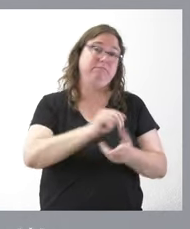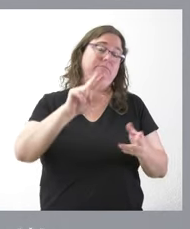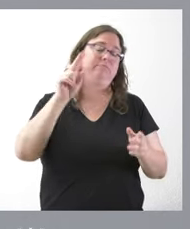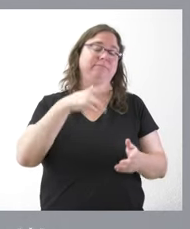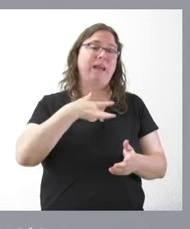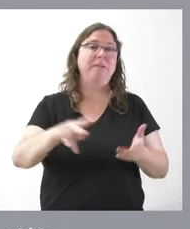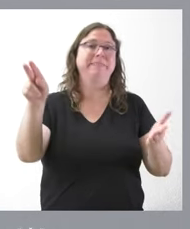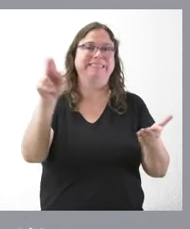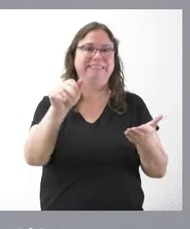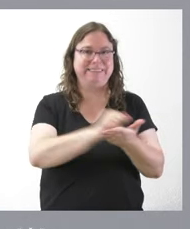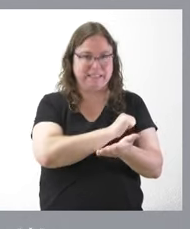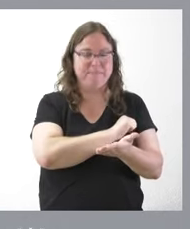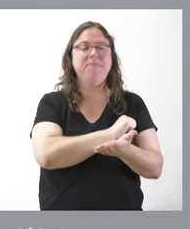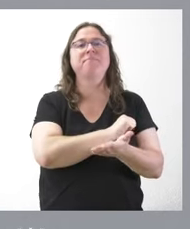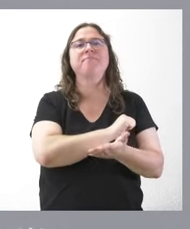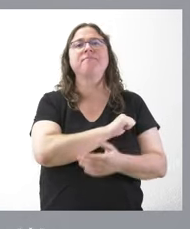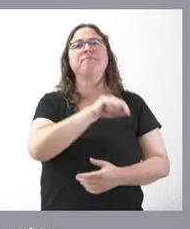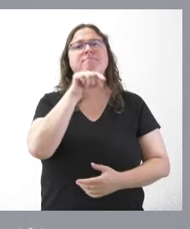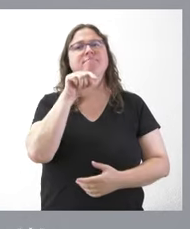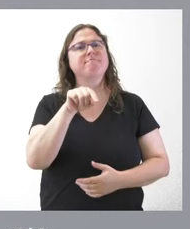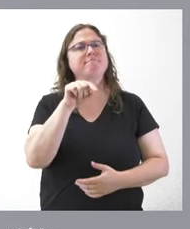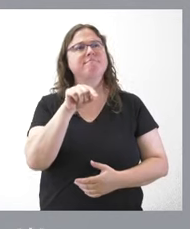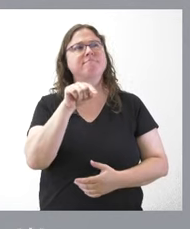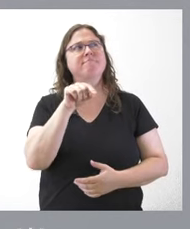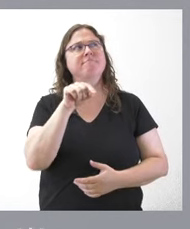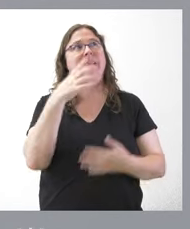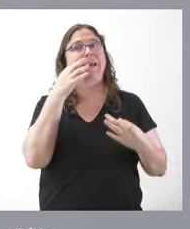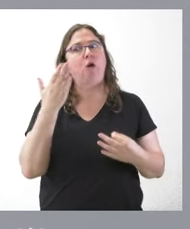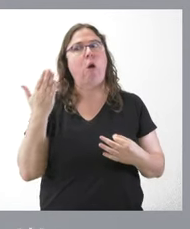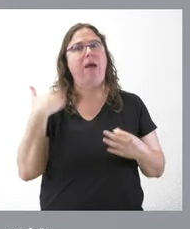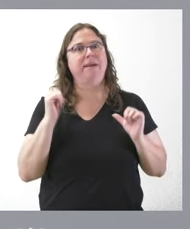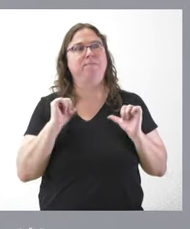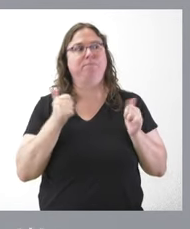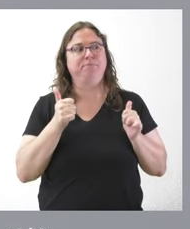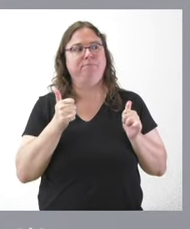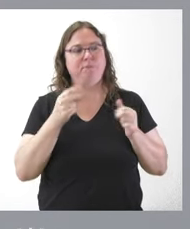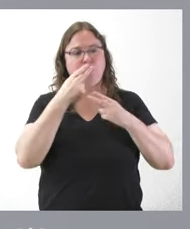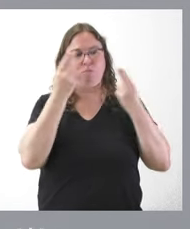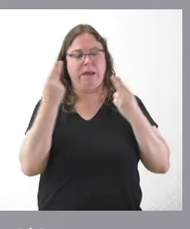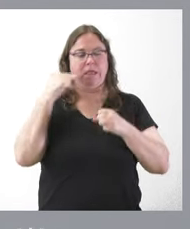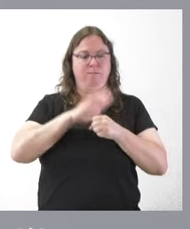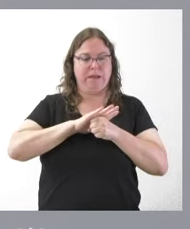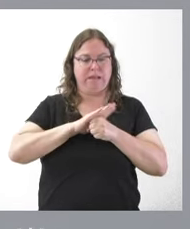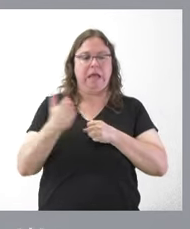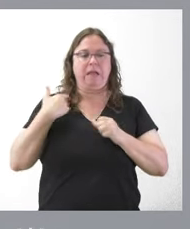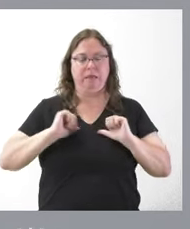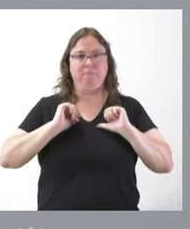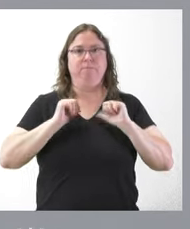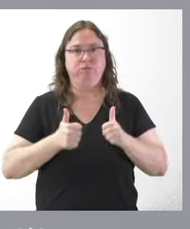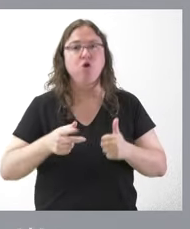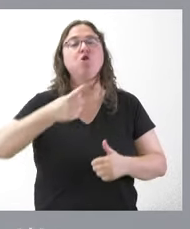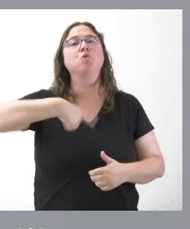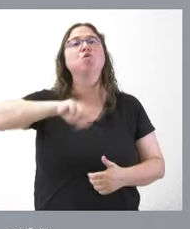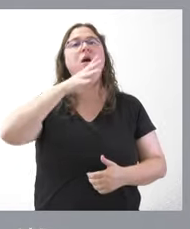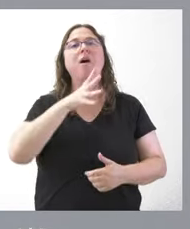y por tanto justo creo que entró en vigor ayer al día siguiente de su publicación y por tanto nosotros ahora lo que